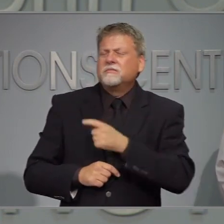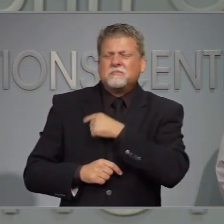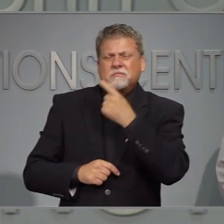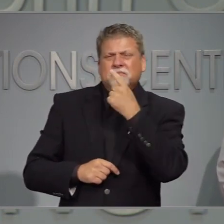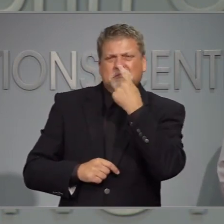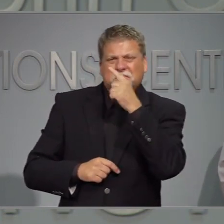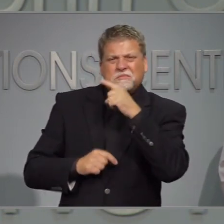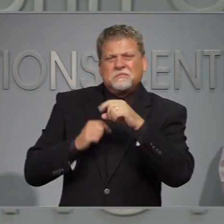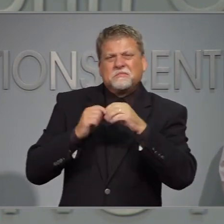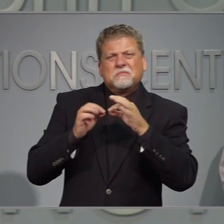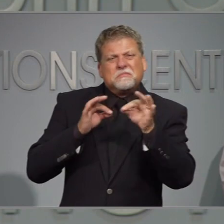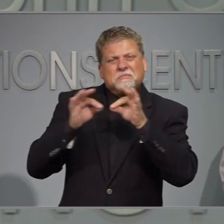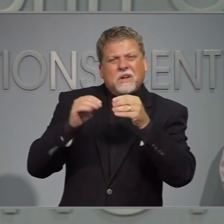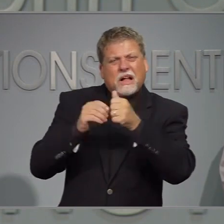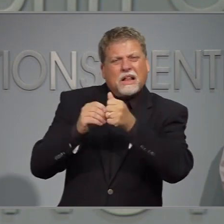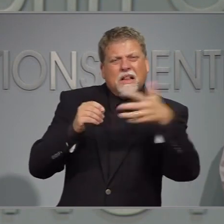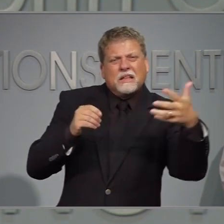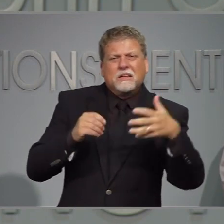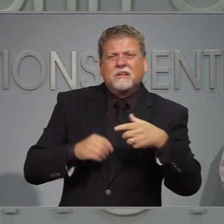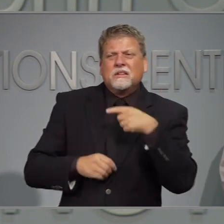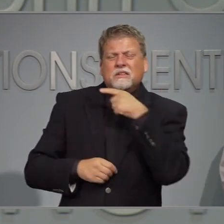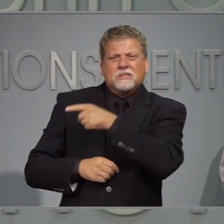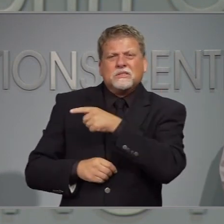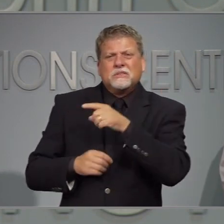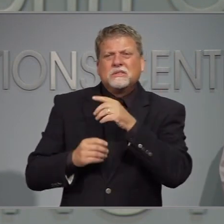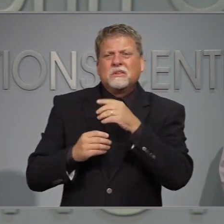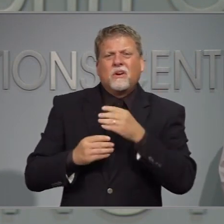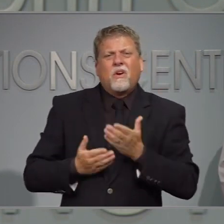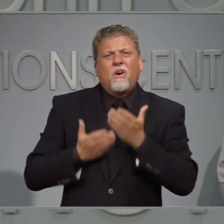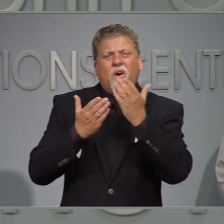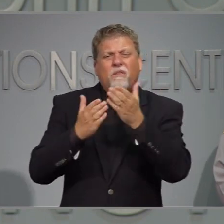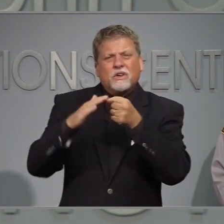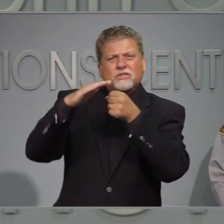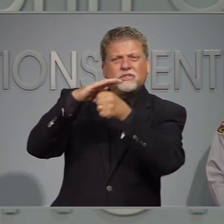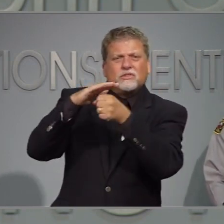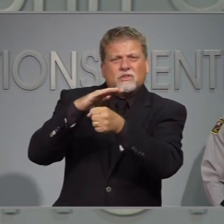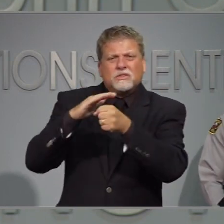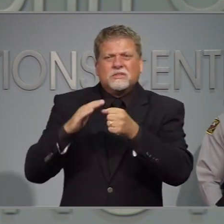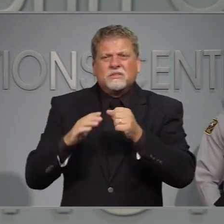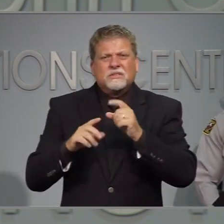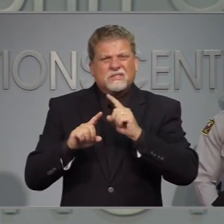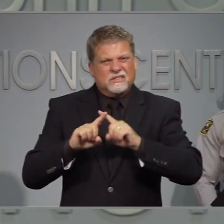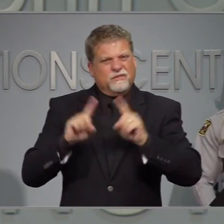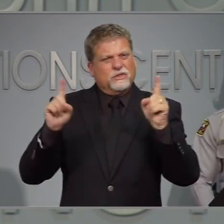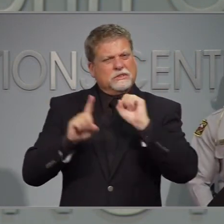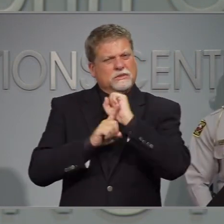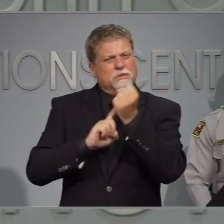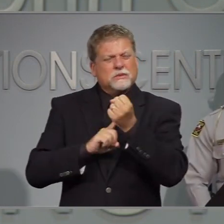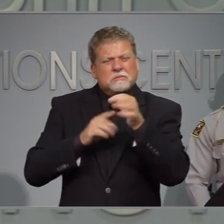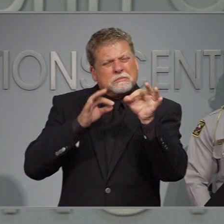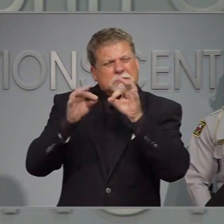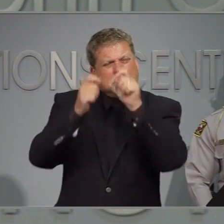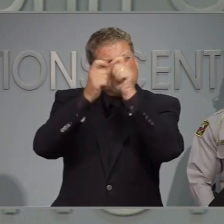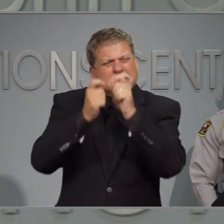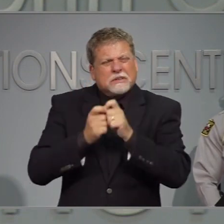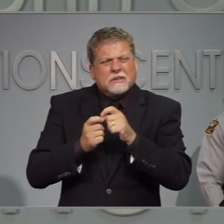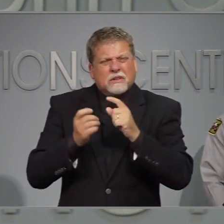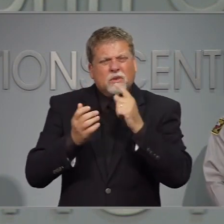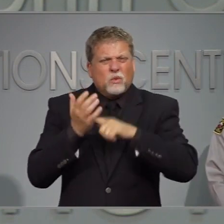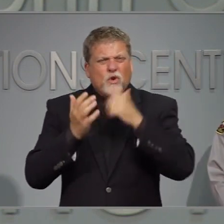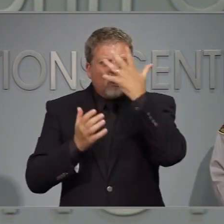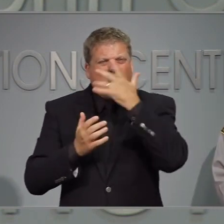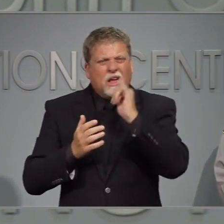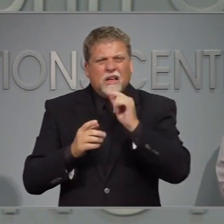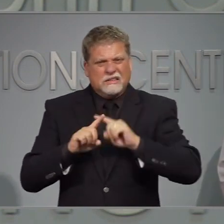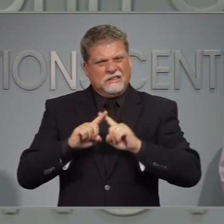Quiero saber si pueden hablar más en el talle partijo que va ver opciones diferentes albergues para aquellos que tengan síntomas de